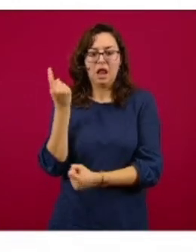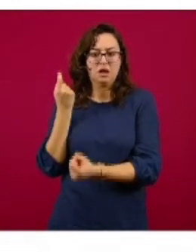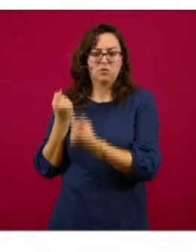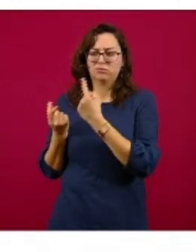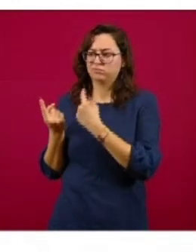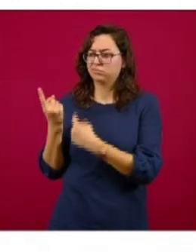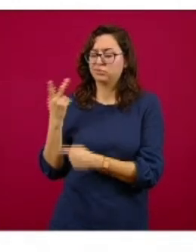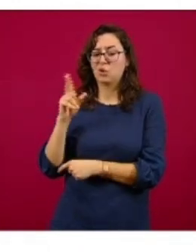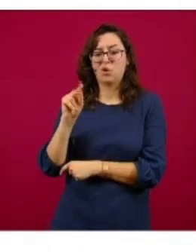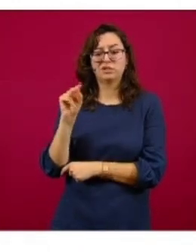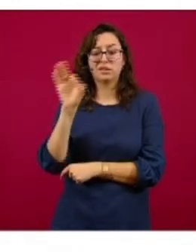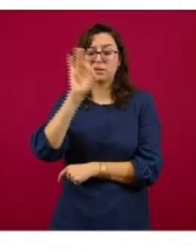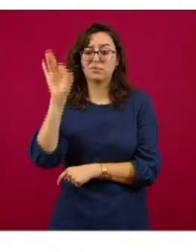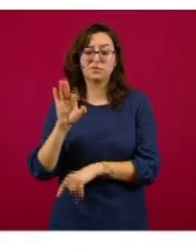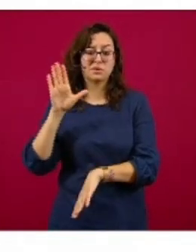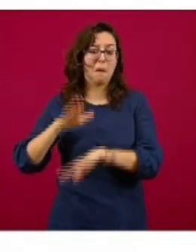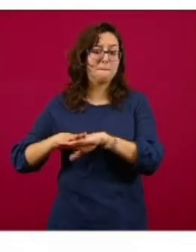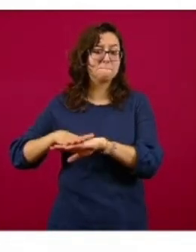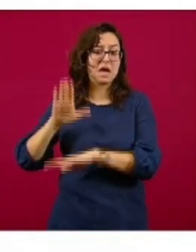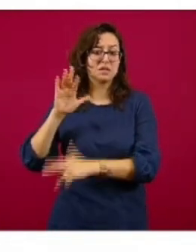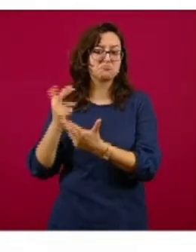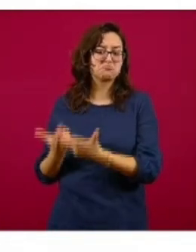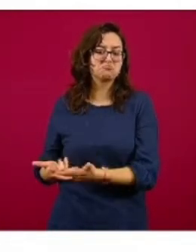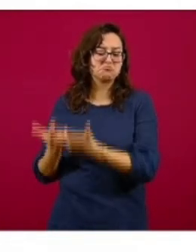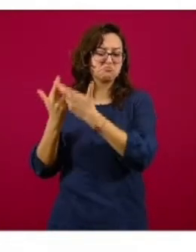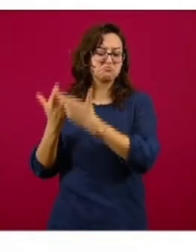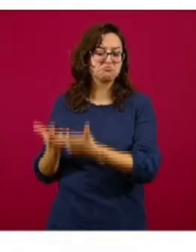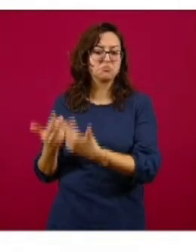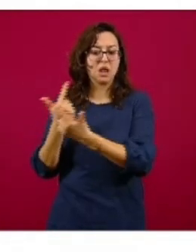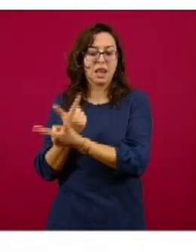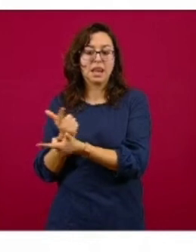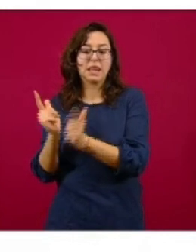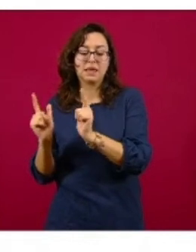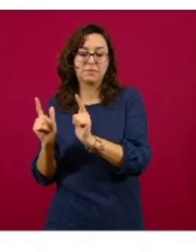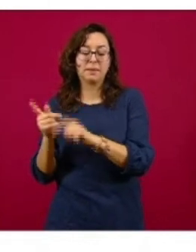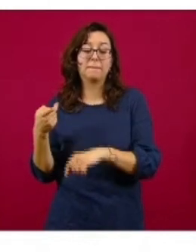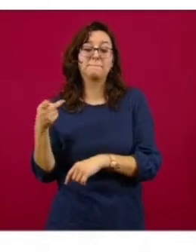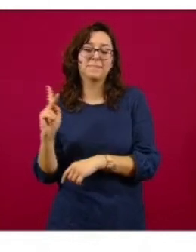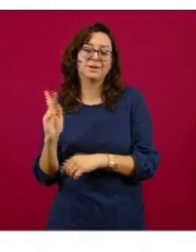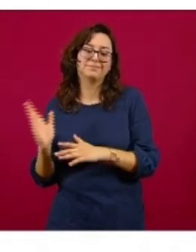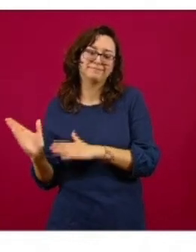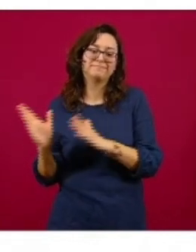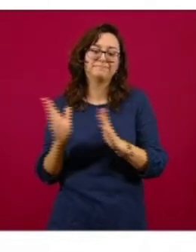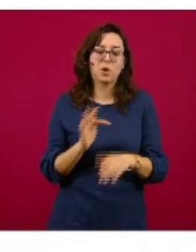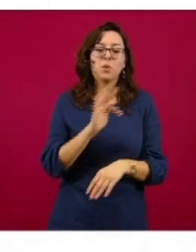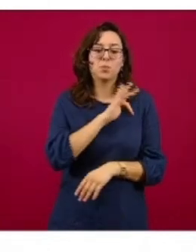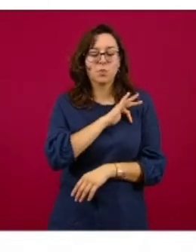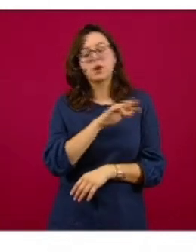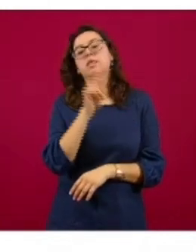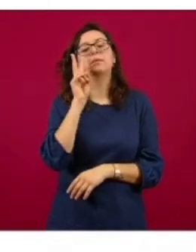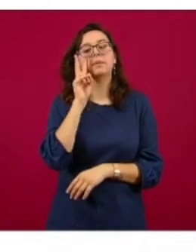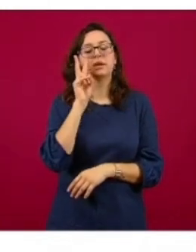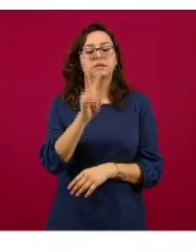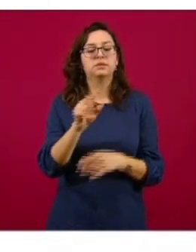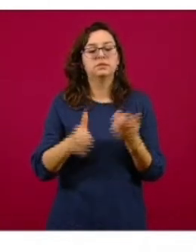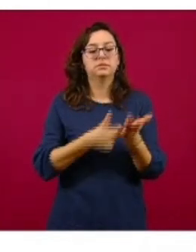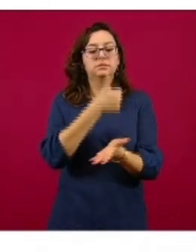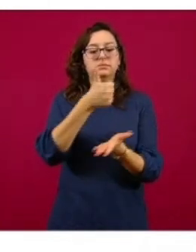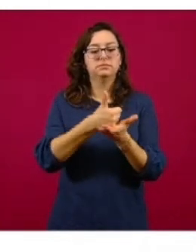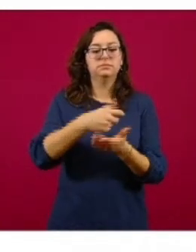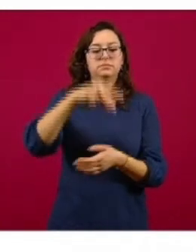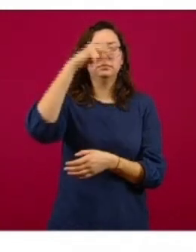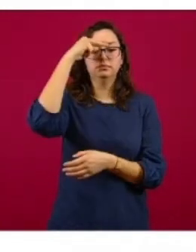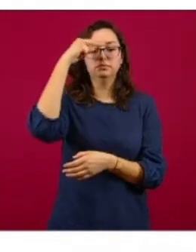superiores al 80%. Pero también de este otro lado de la gráfica, bueno, tenemos o seguimos teniendo, por ejemplo, la Ciudad